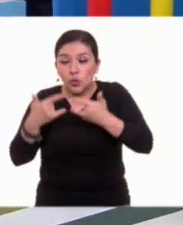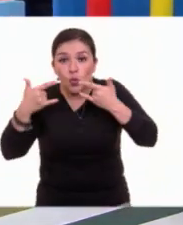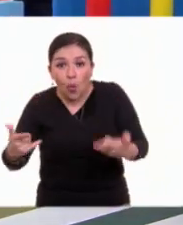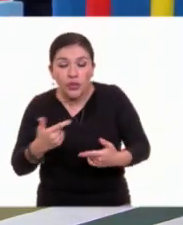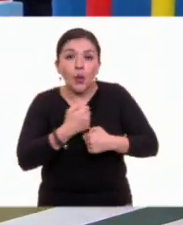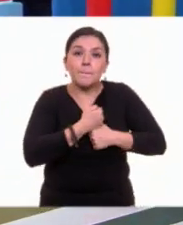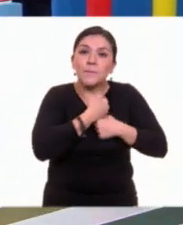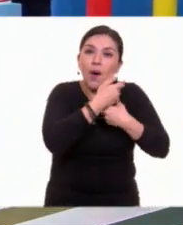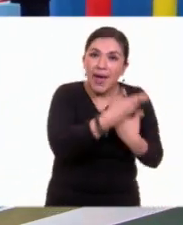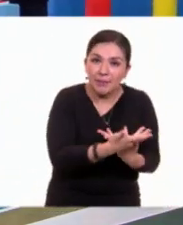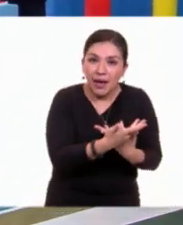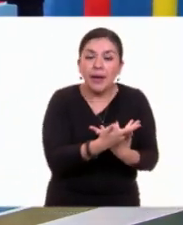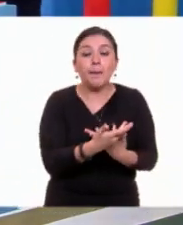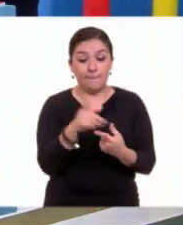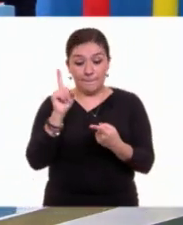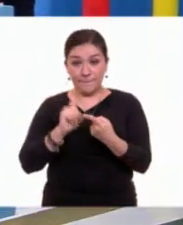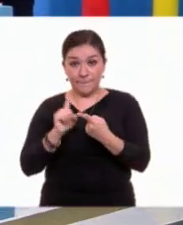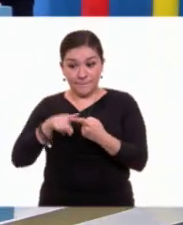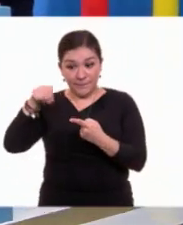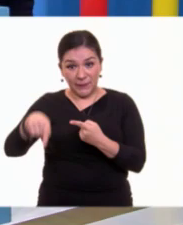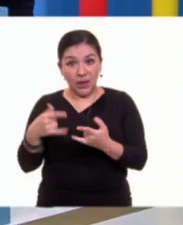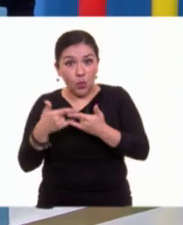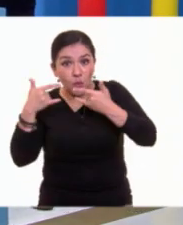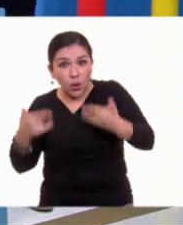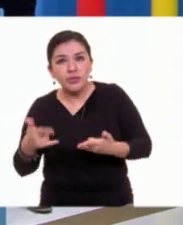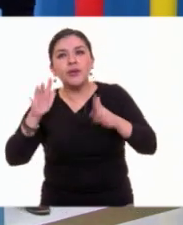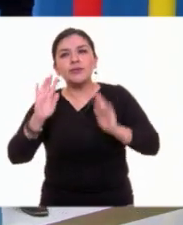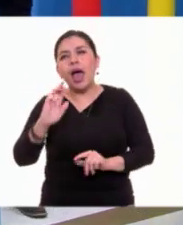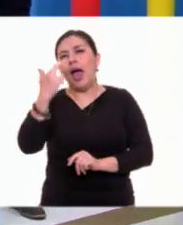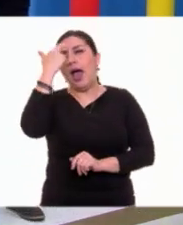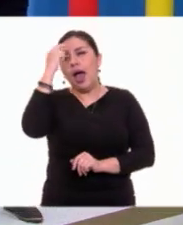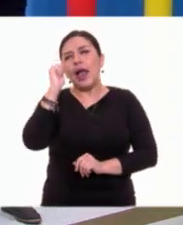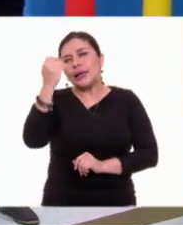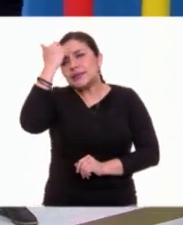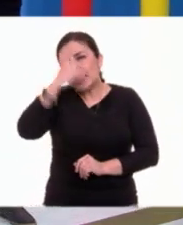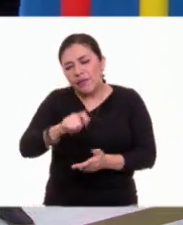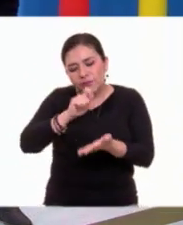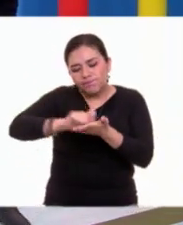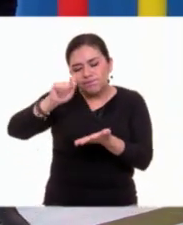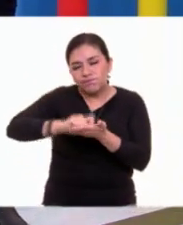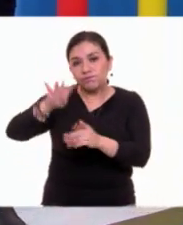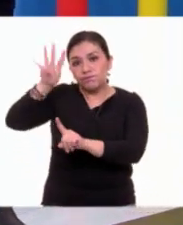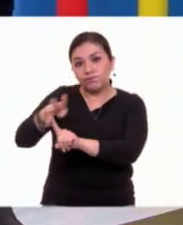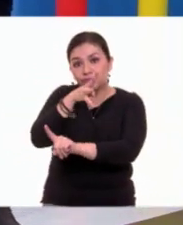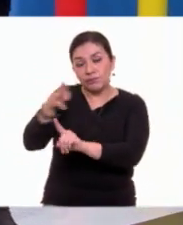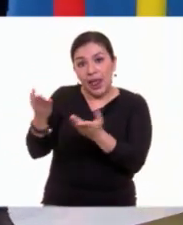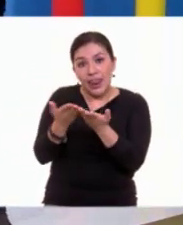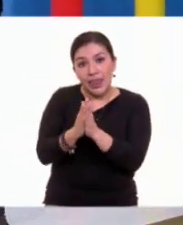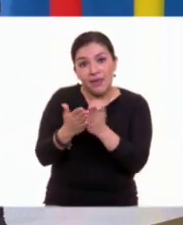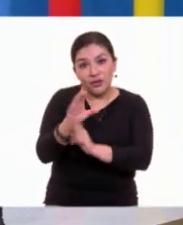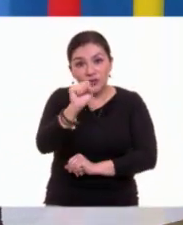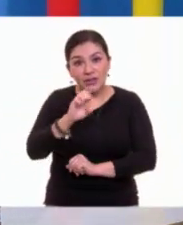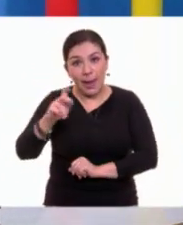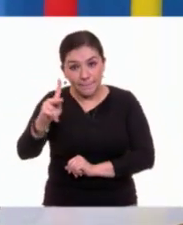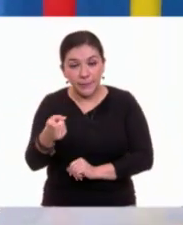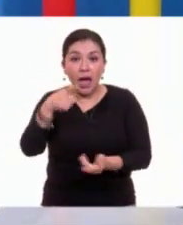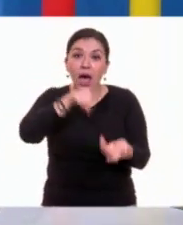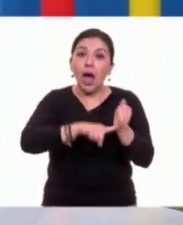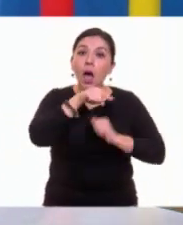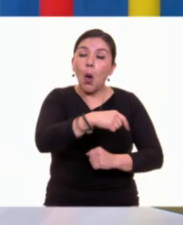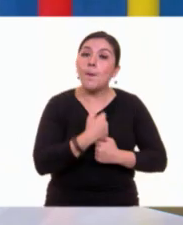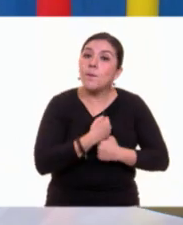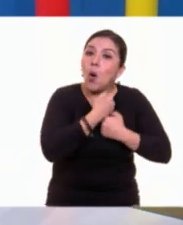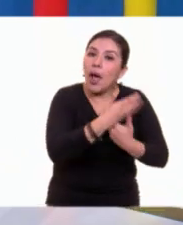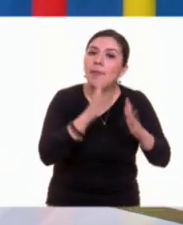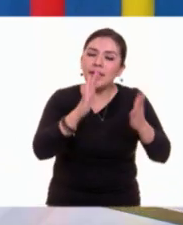y el poema. Para el primero, recordamos lo que sabíamos y con ello llenamos la tabla del libro de texto. Y para el poema,